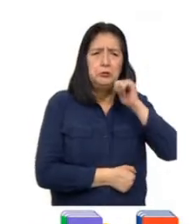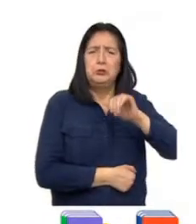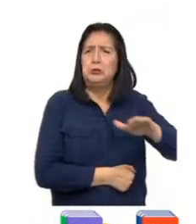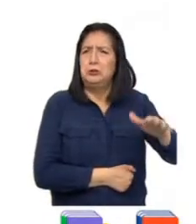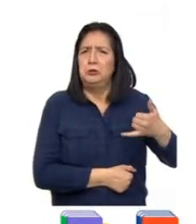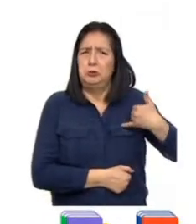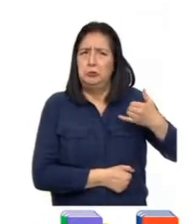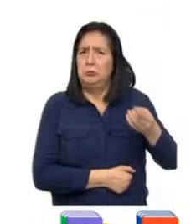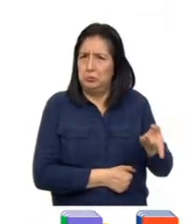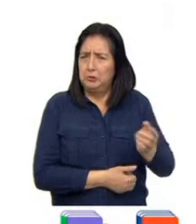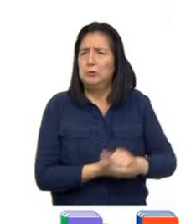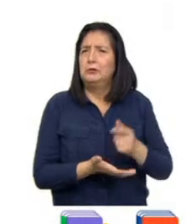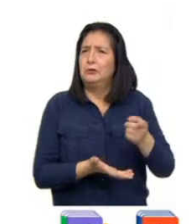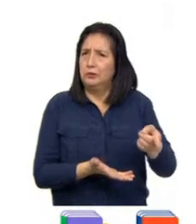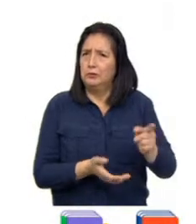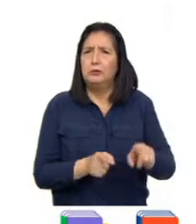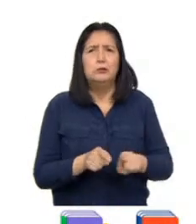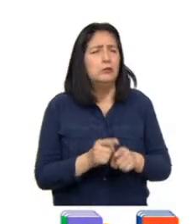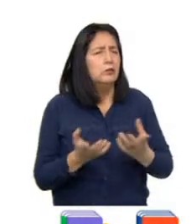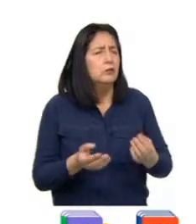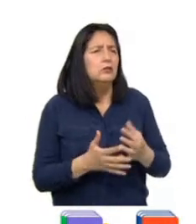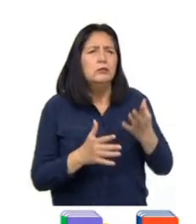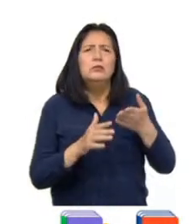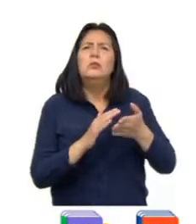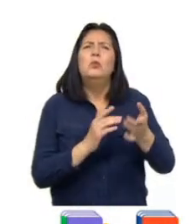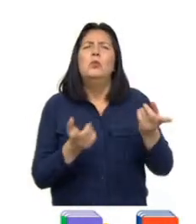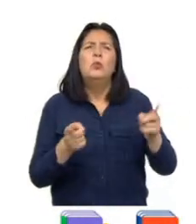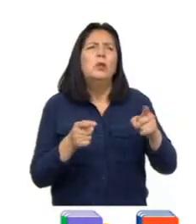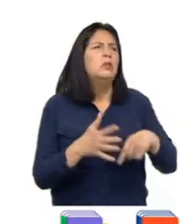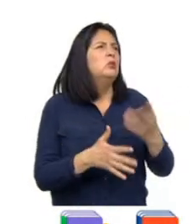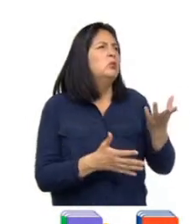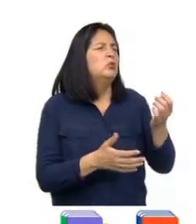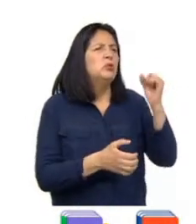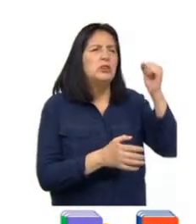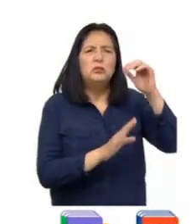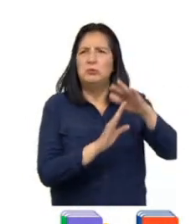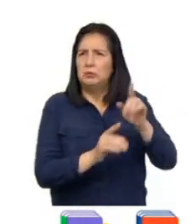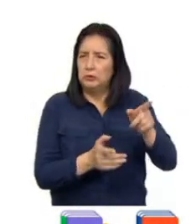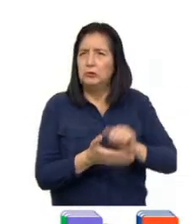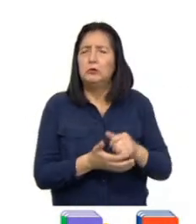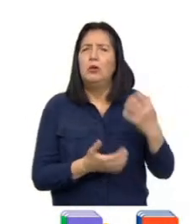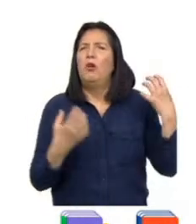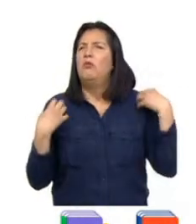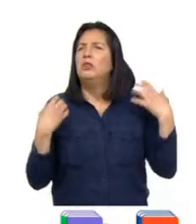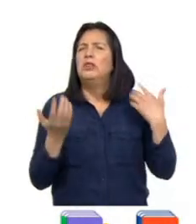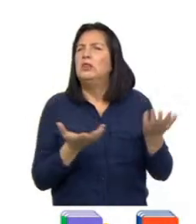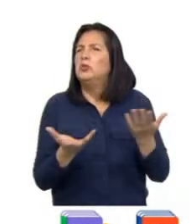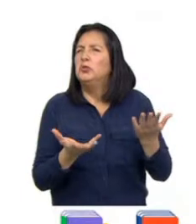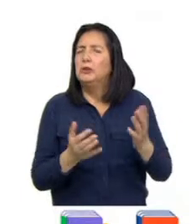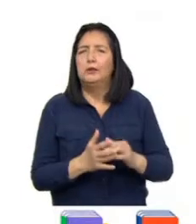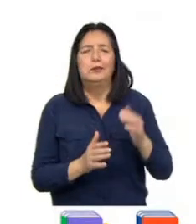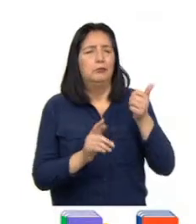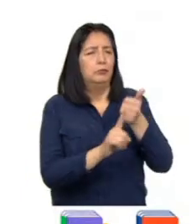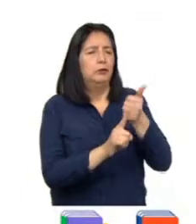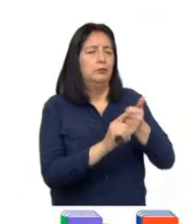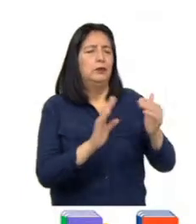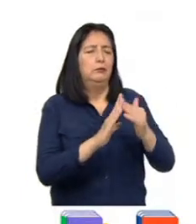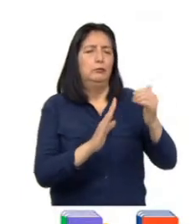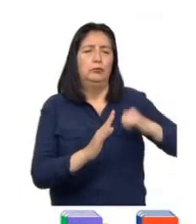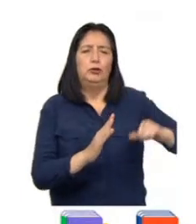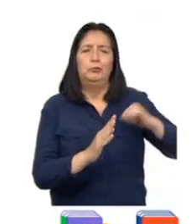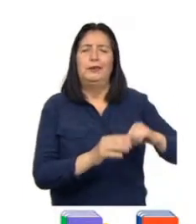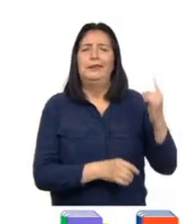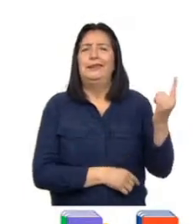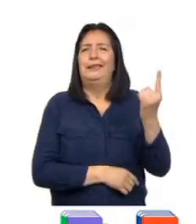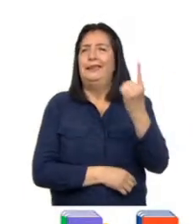adolescentes, e interviene cuando estos son vulnerados. Sus oficinas se encuentran en la municipalidad de cada